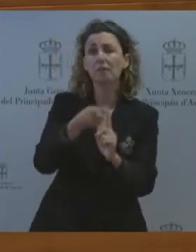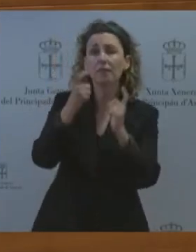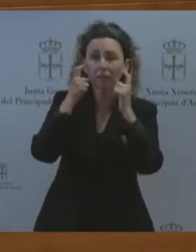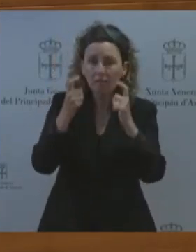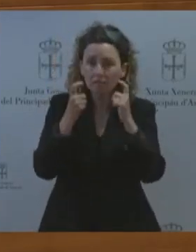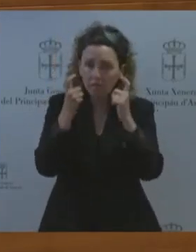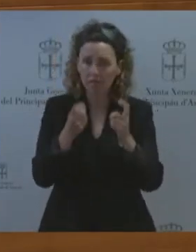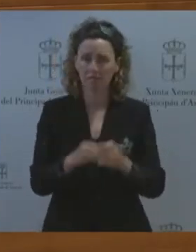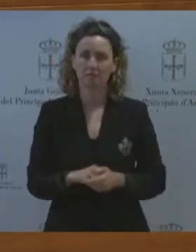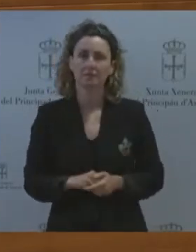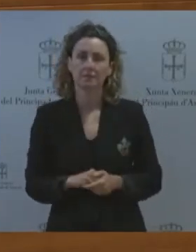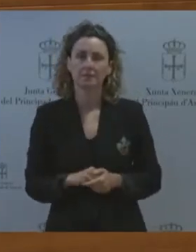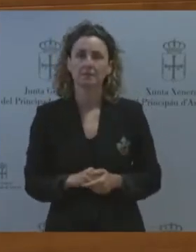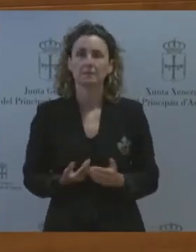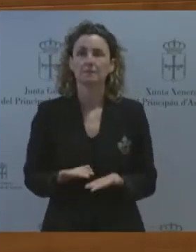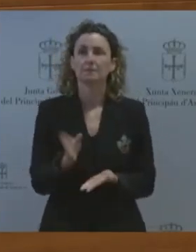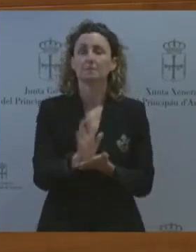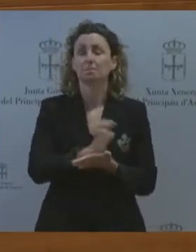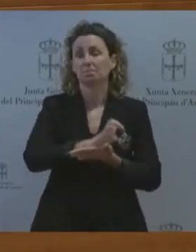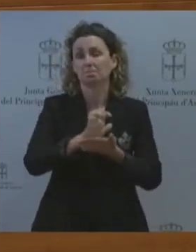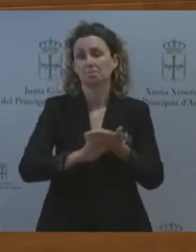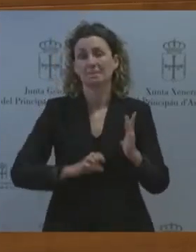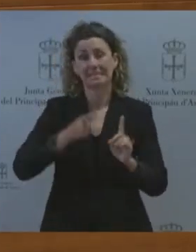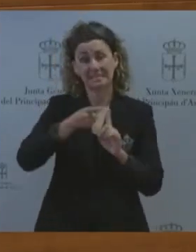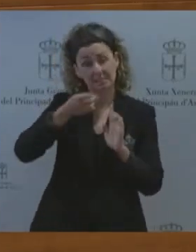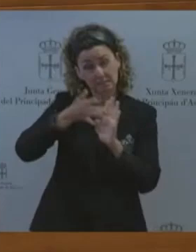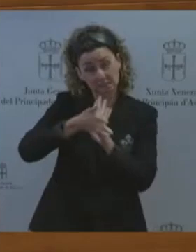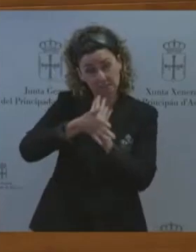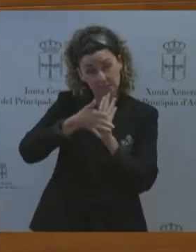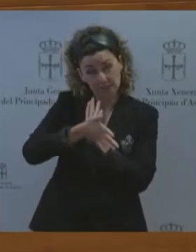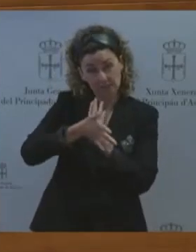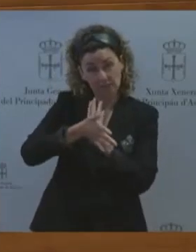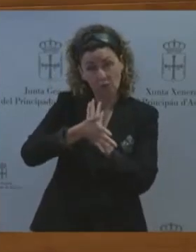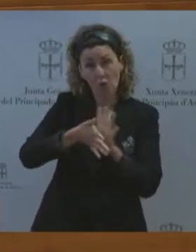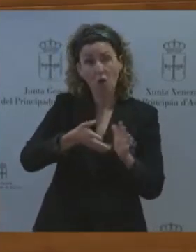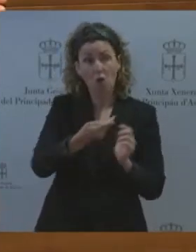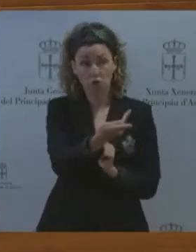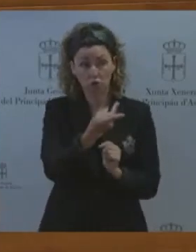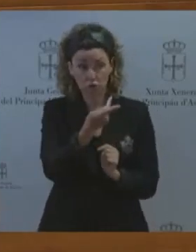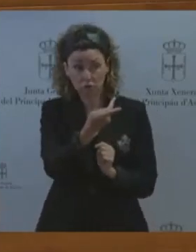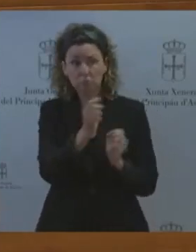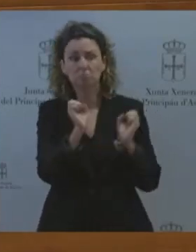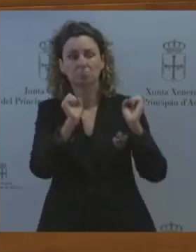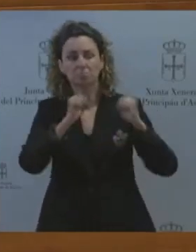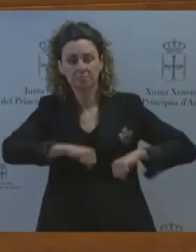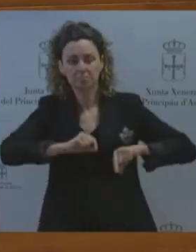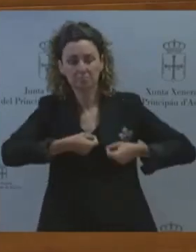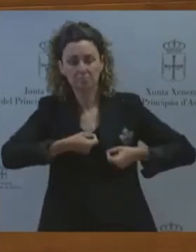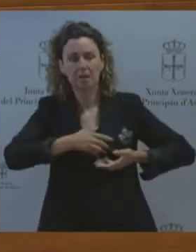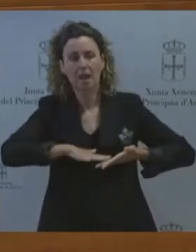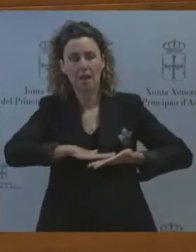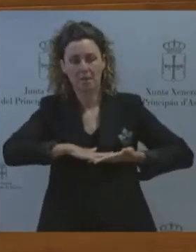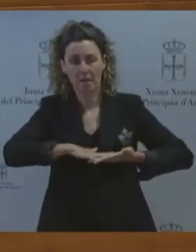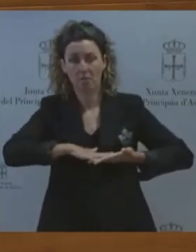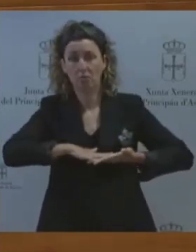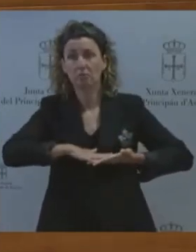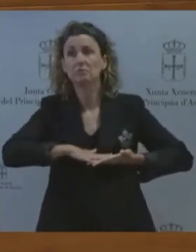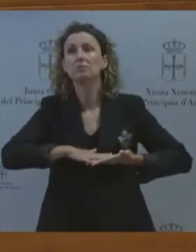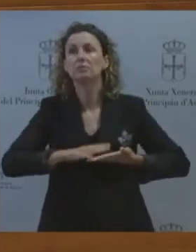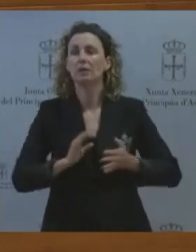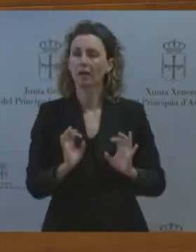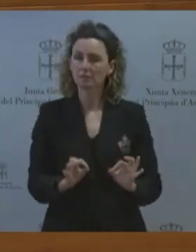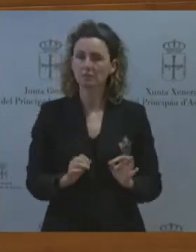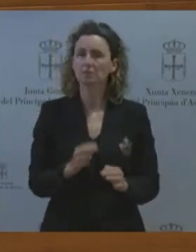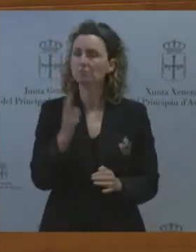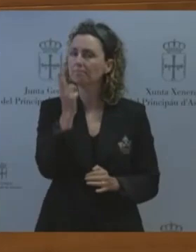objetivos específicos conjunta consensuada entre ustedes y nosotros y de haber acuerdo nos comprometemos por supuesto a